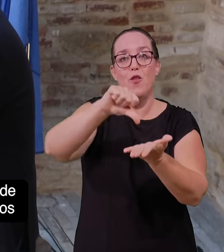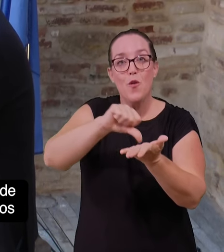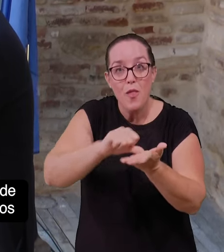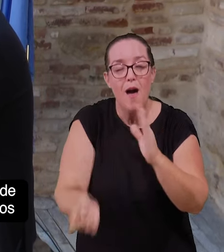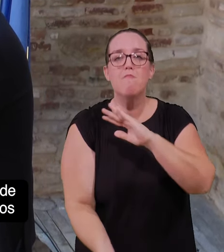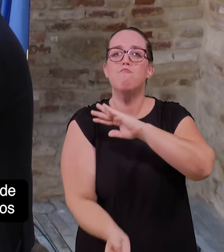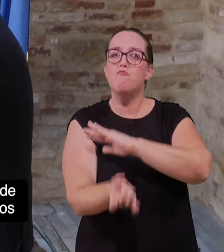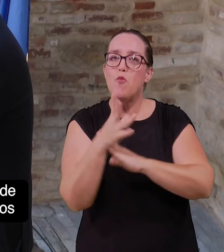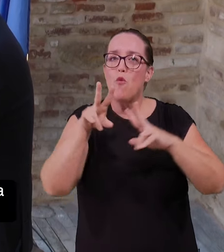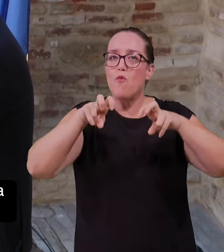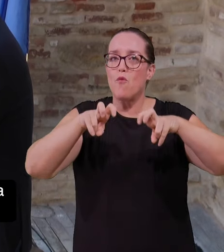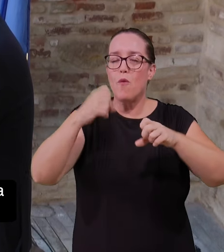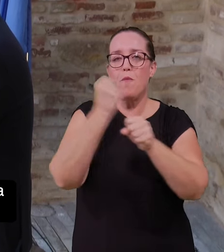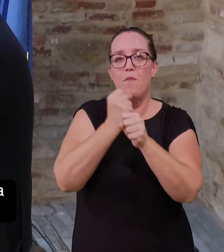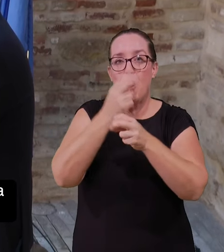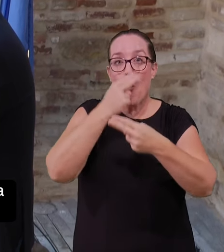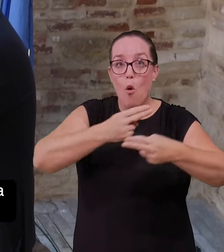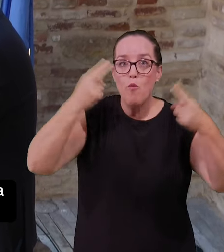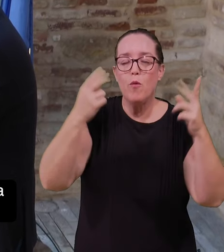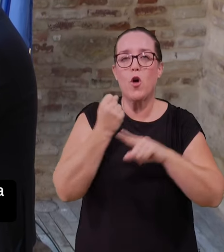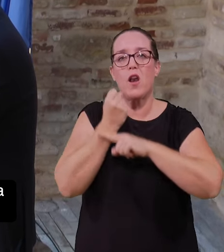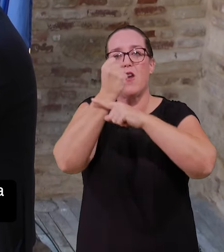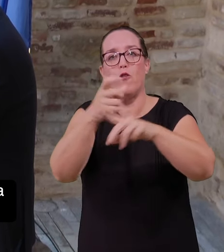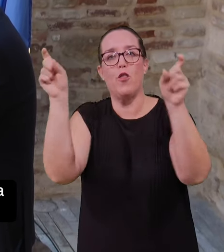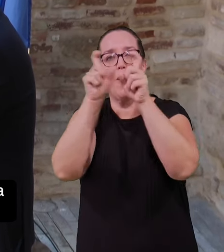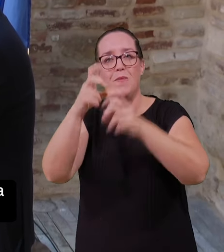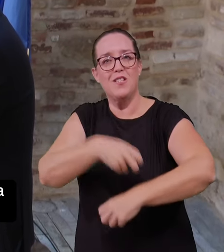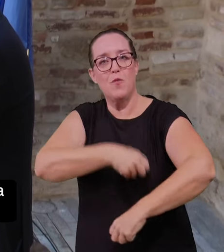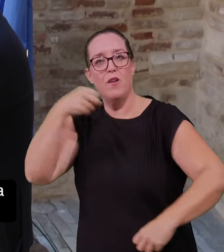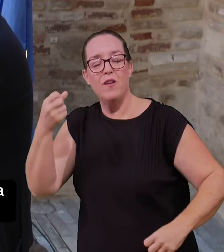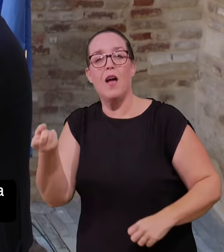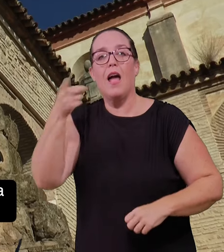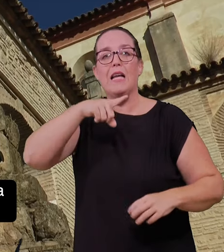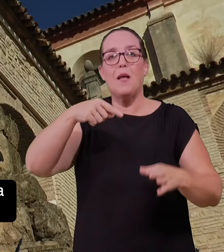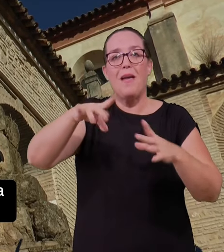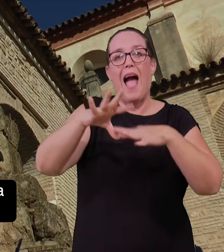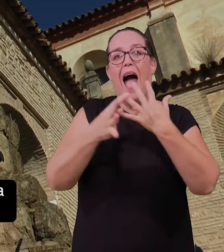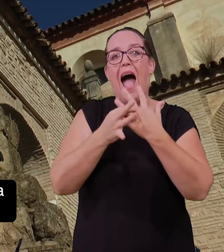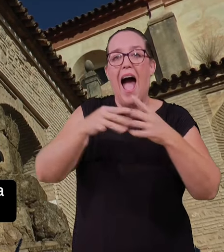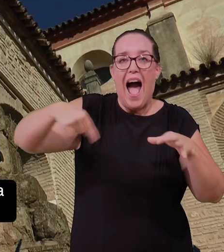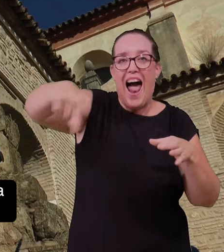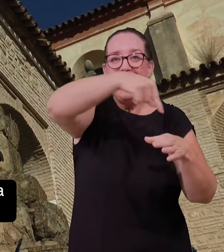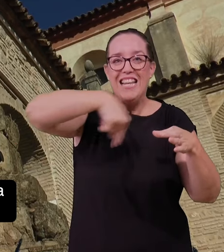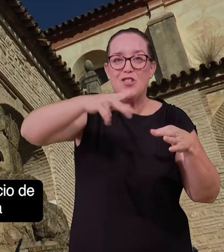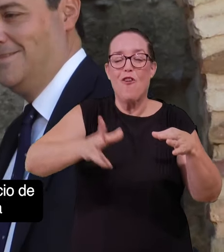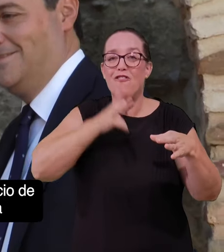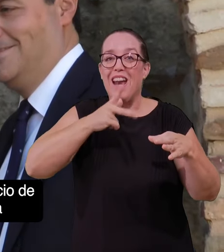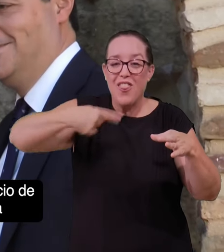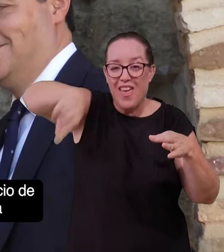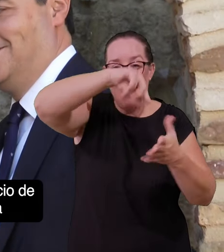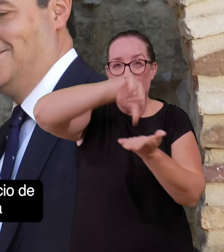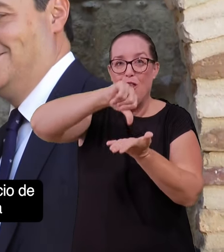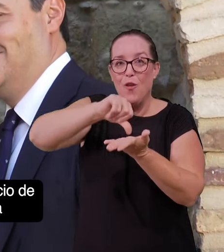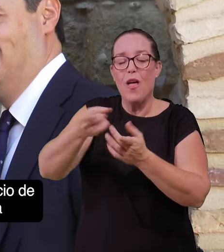la creación de nuevos empleos públicos, el refuerzo de las empresas municipales, la continuación del Anillo Verde, los